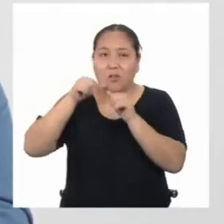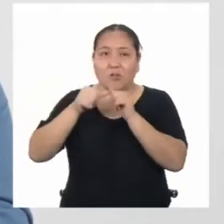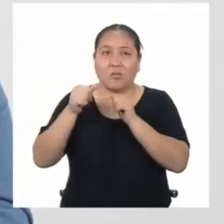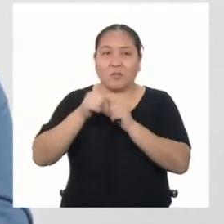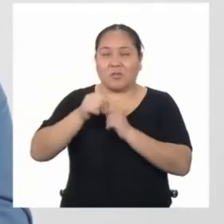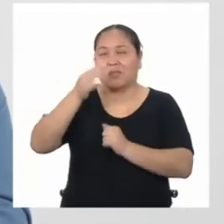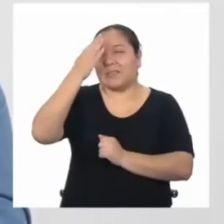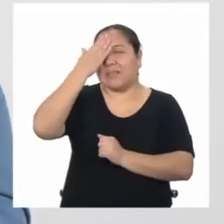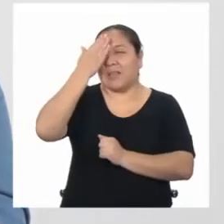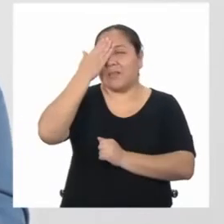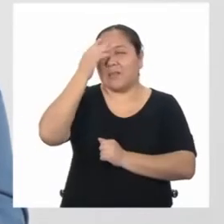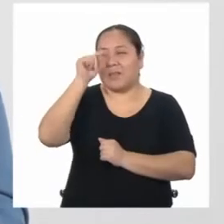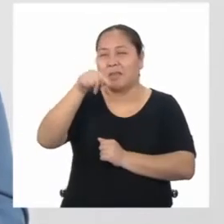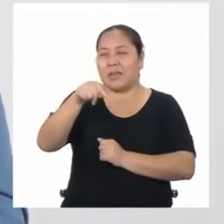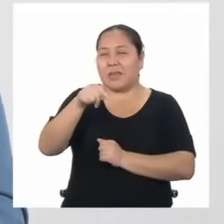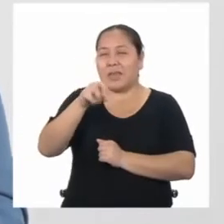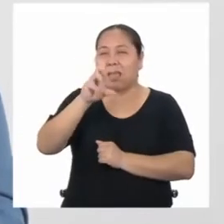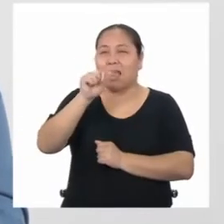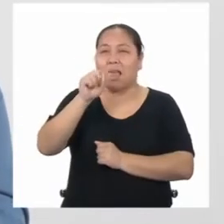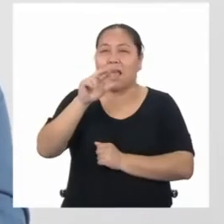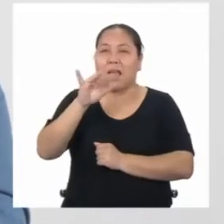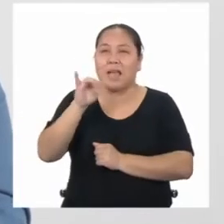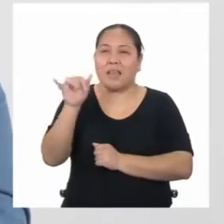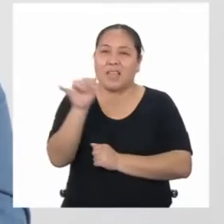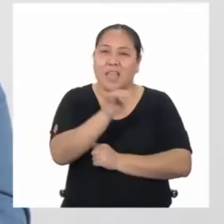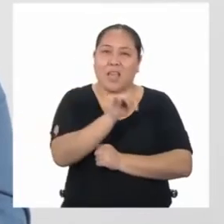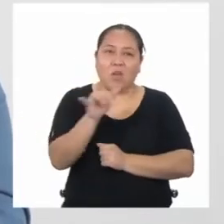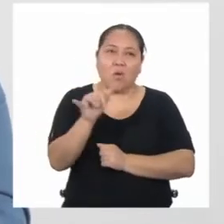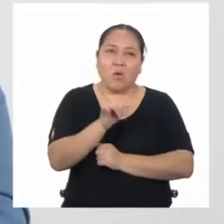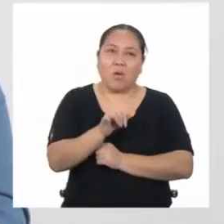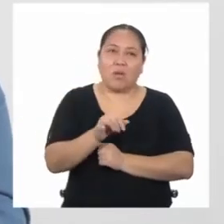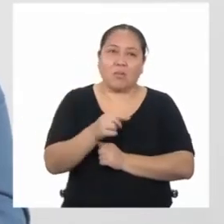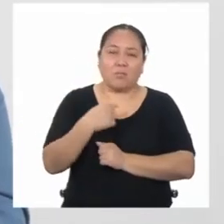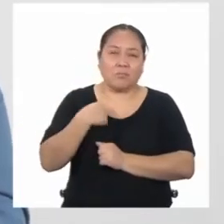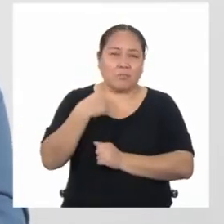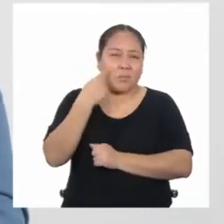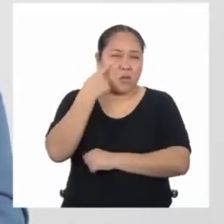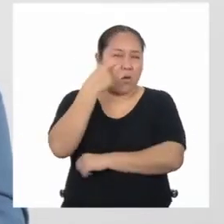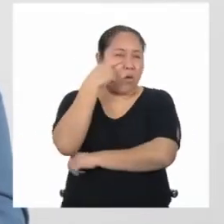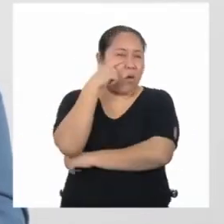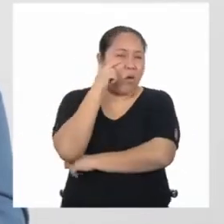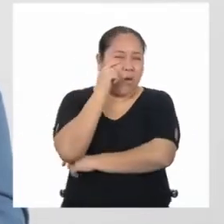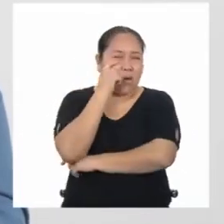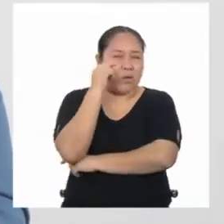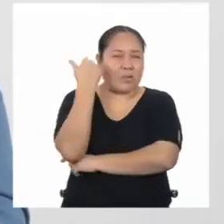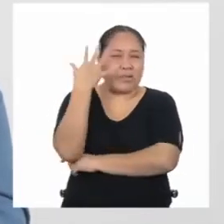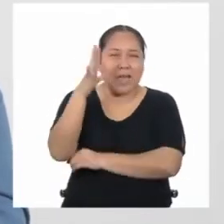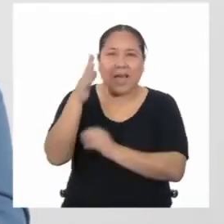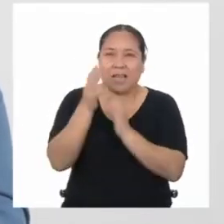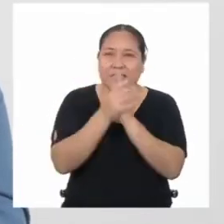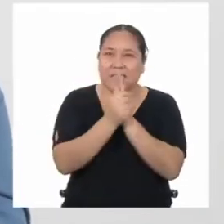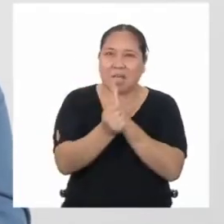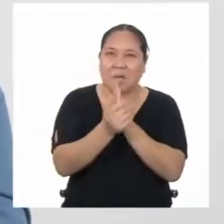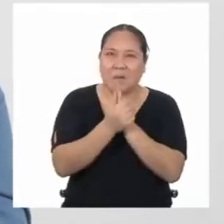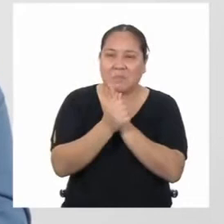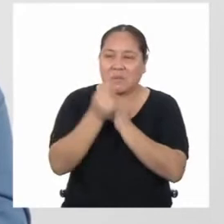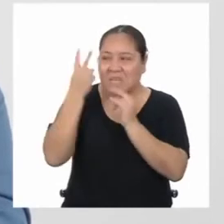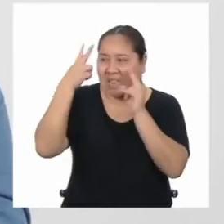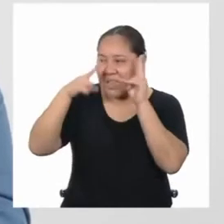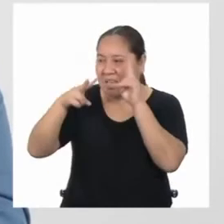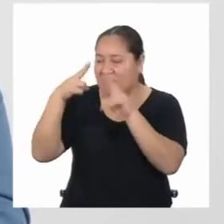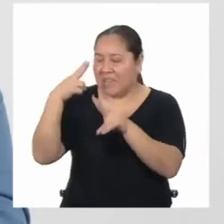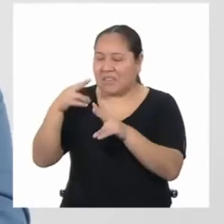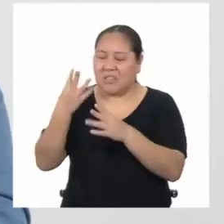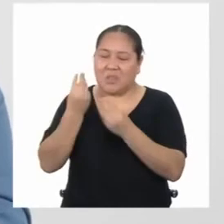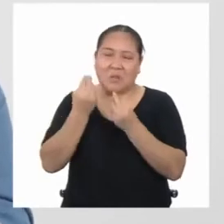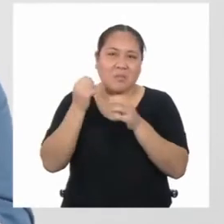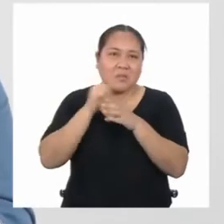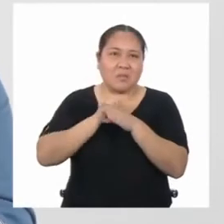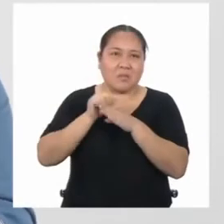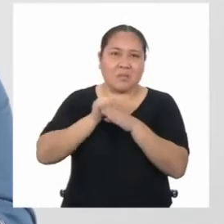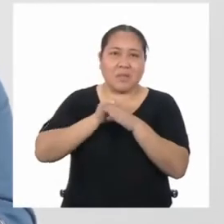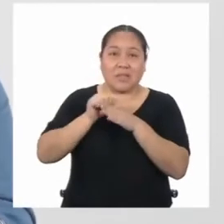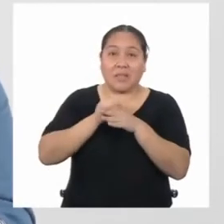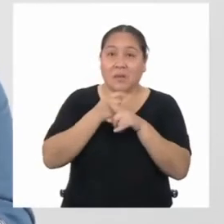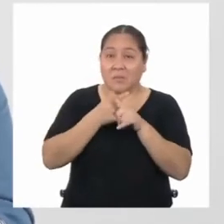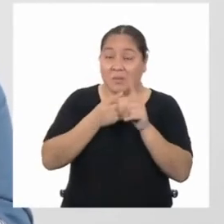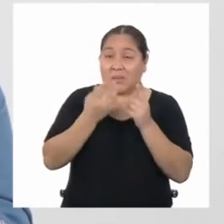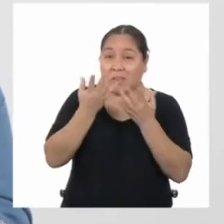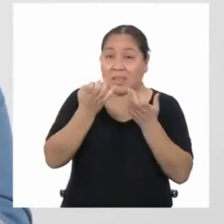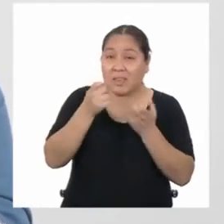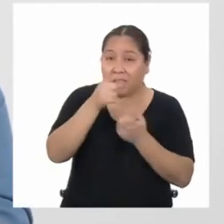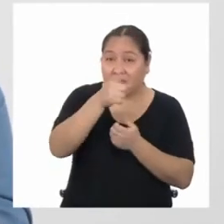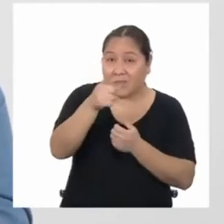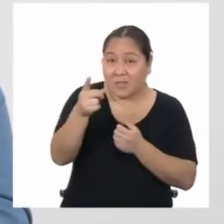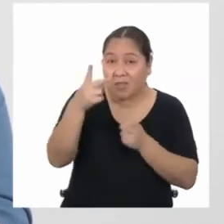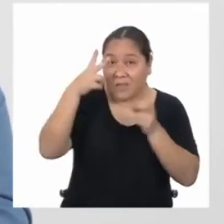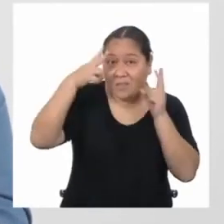supe que sus áreas serían iguales. Mi ojo está entrenado de todo lo que he practicado, pero quería que